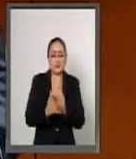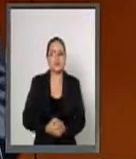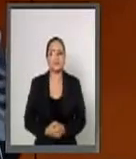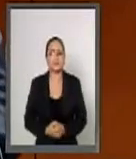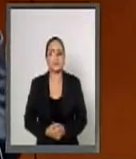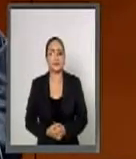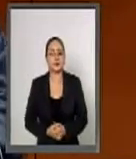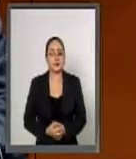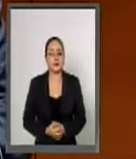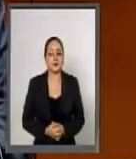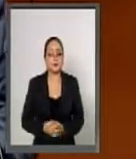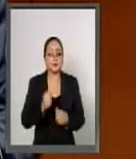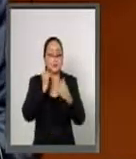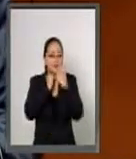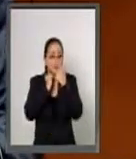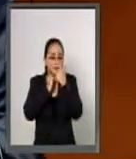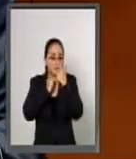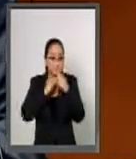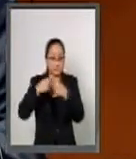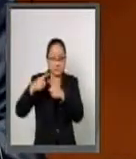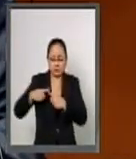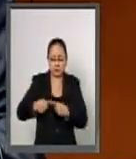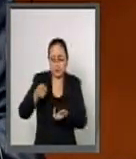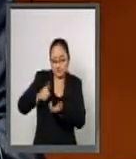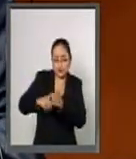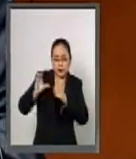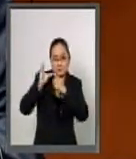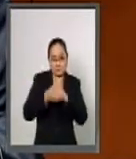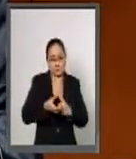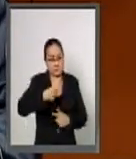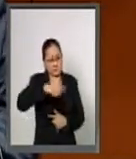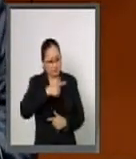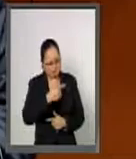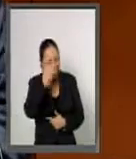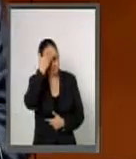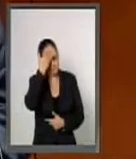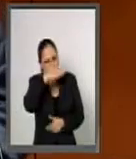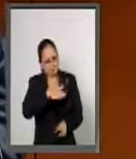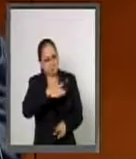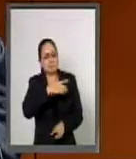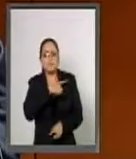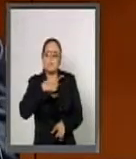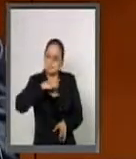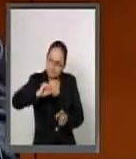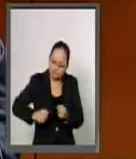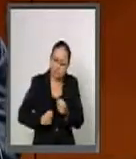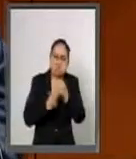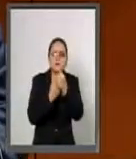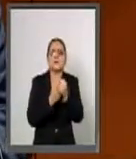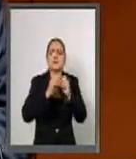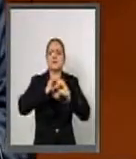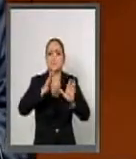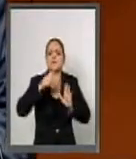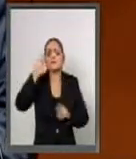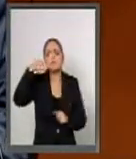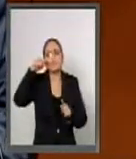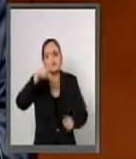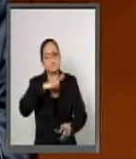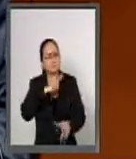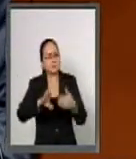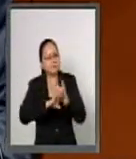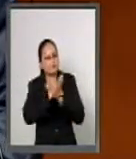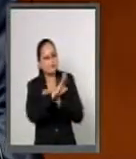Los senadores que integramos la Comisión, tenemos claro que debemos de reforzar las medidas de prevención